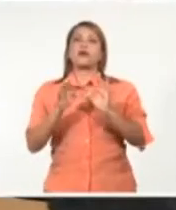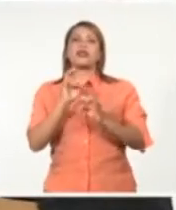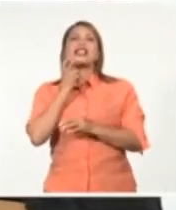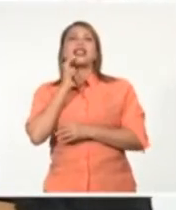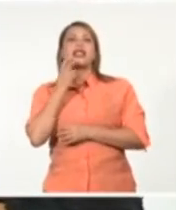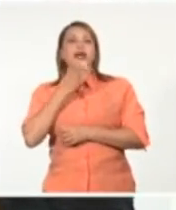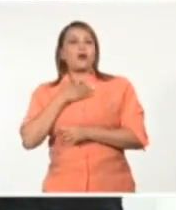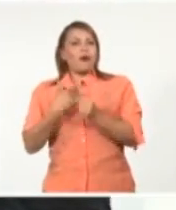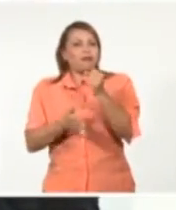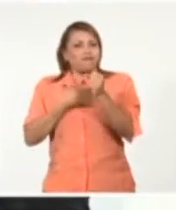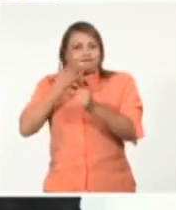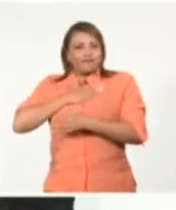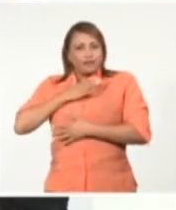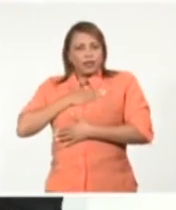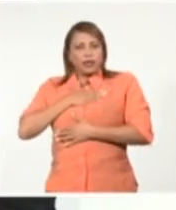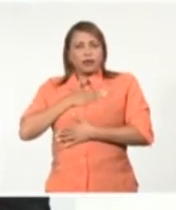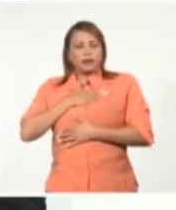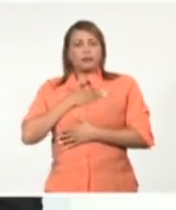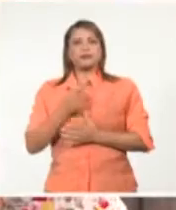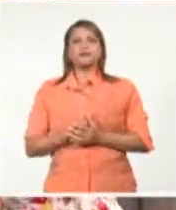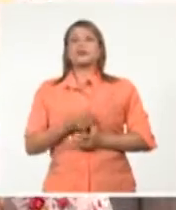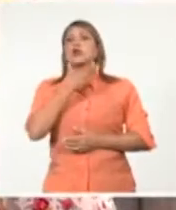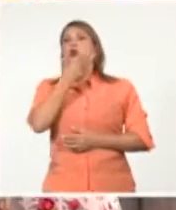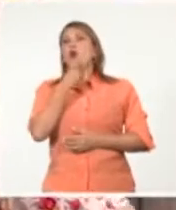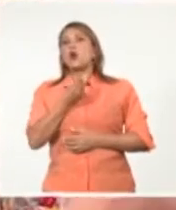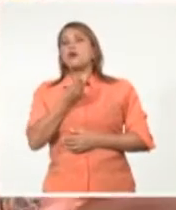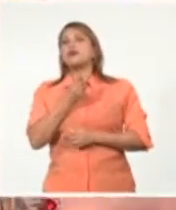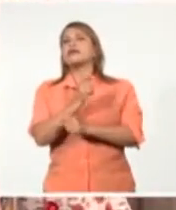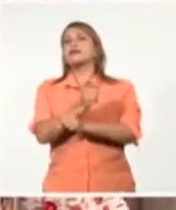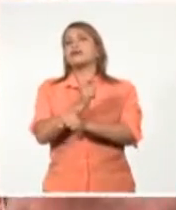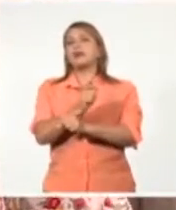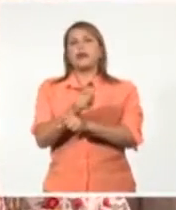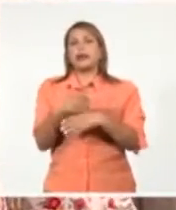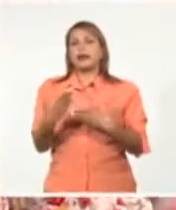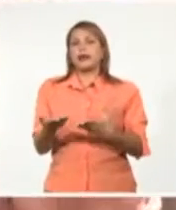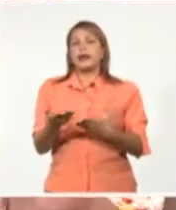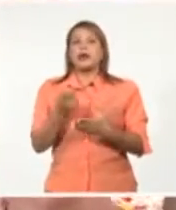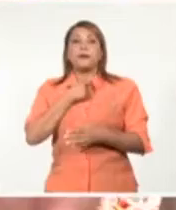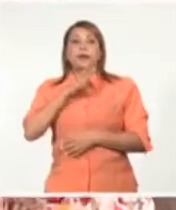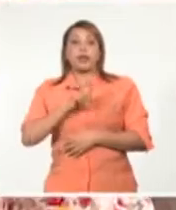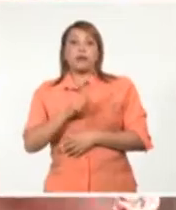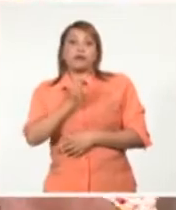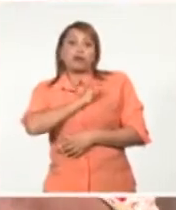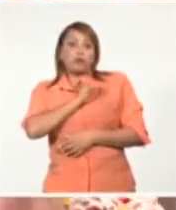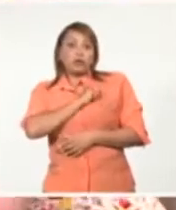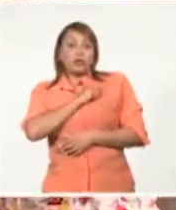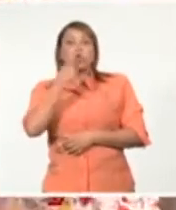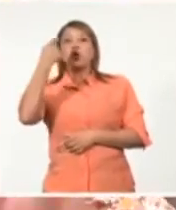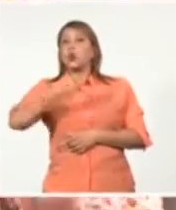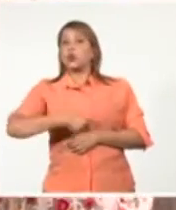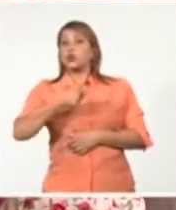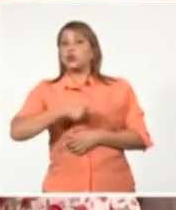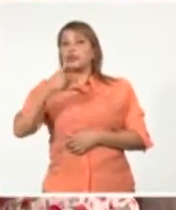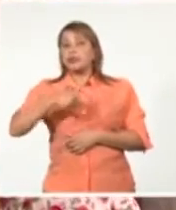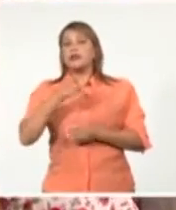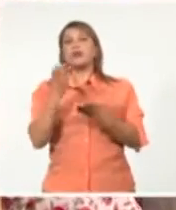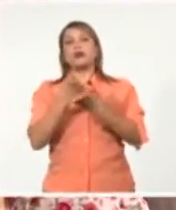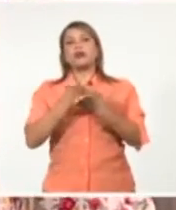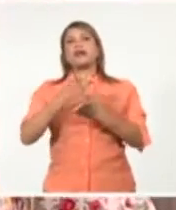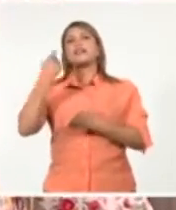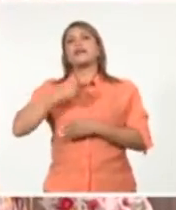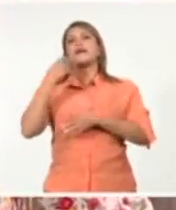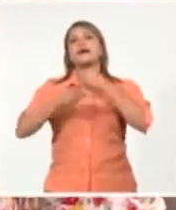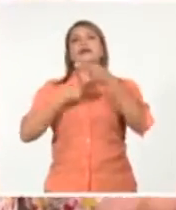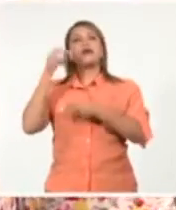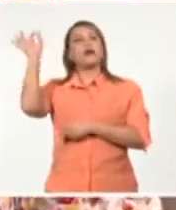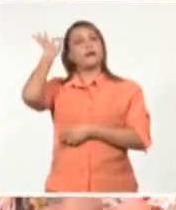originarias. Las generaciones jóvenes están siendo enseñadas que si tú quieres que te den justicia, que te den educación, lo tienes que hacer en español.